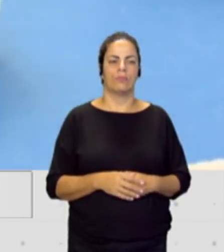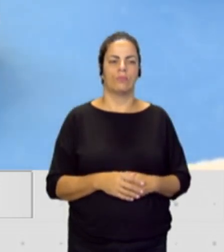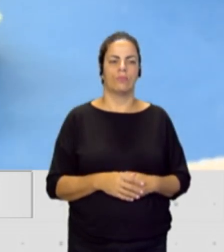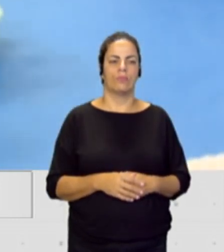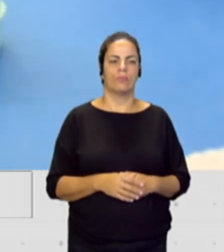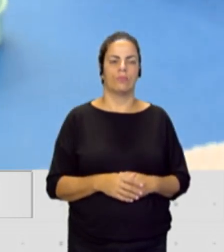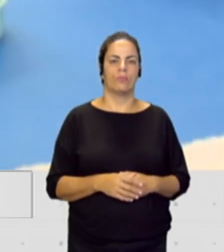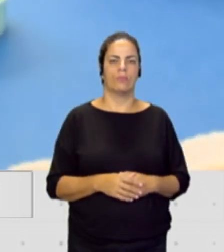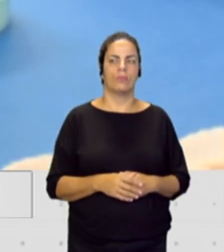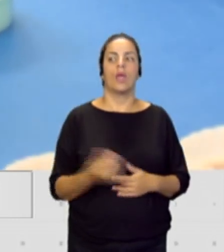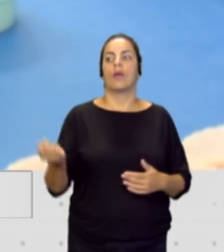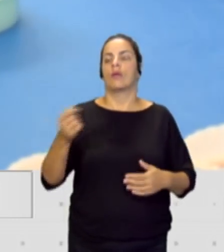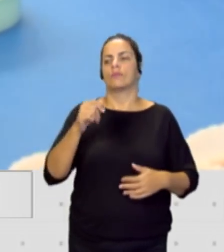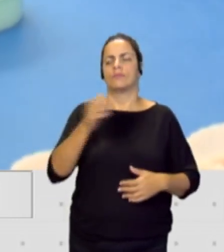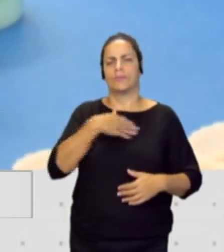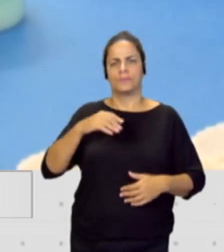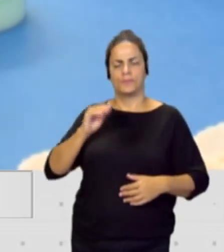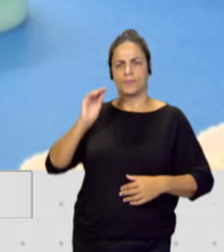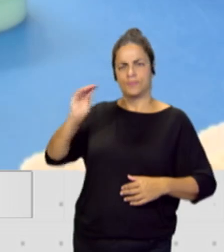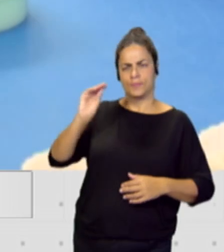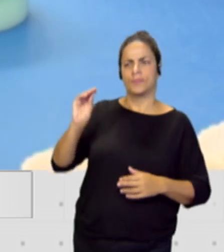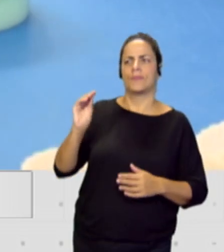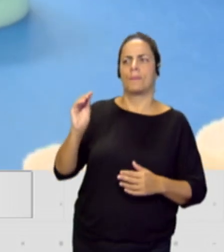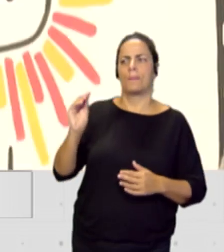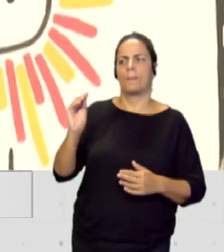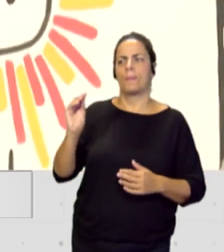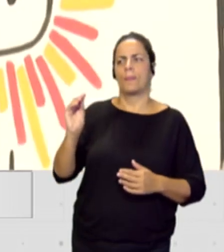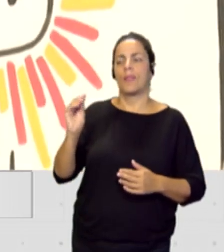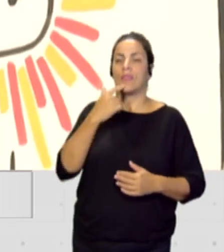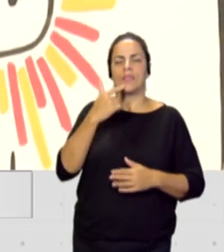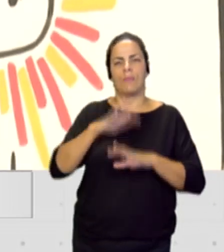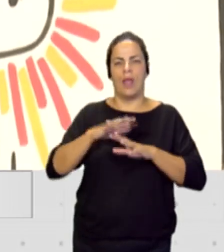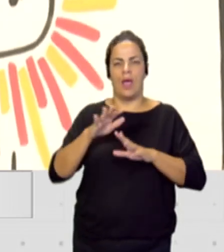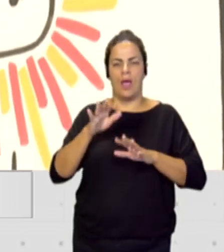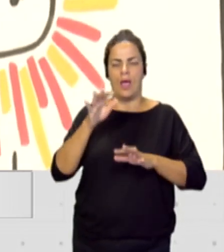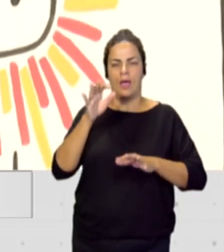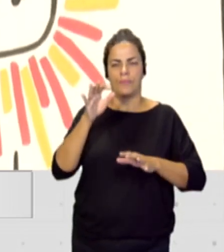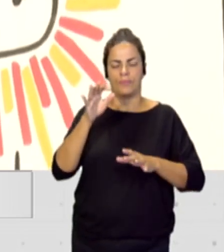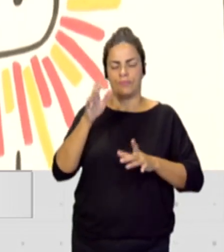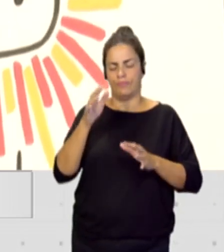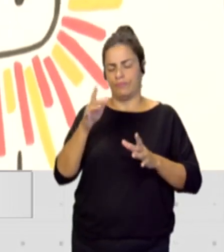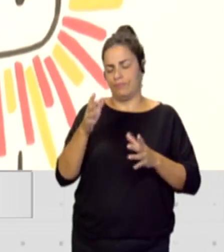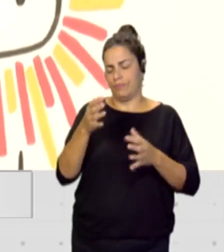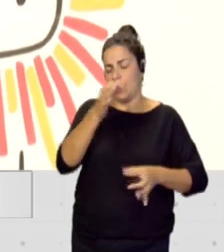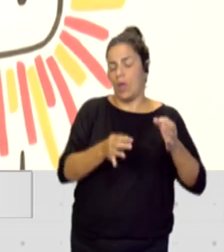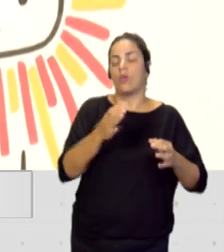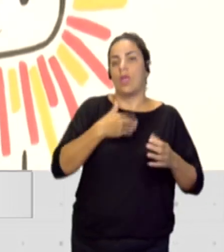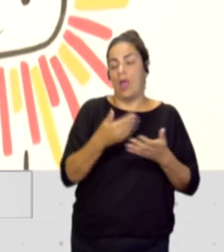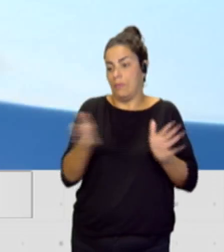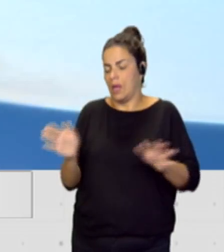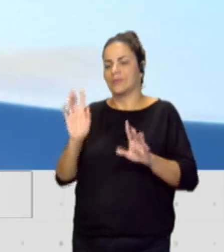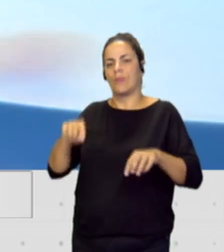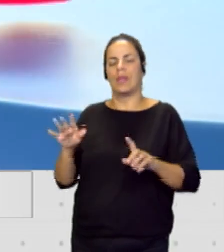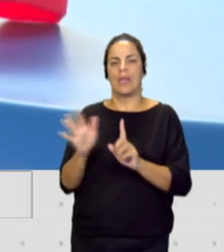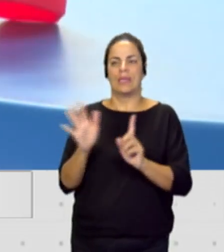los menores también, decían desde ese juzgado específico para violencia, pues para ampliarlo también en casos de violencia de género o de violencia